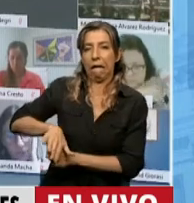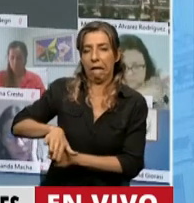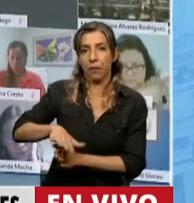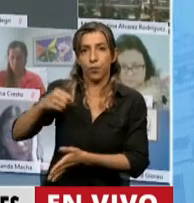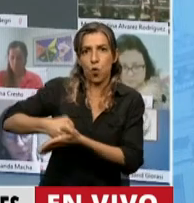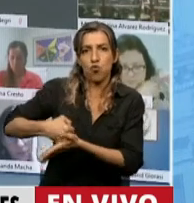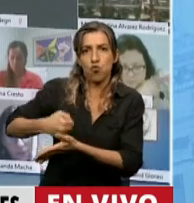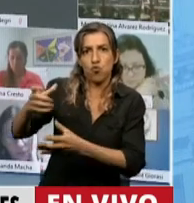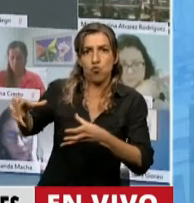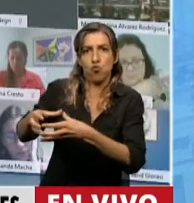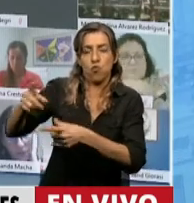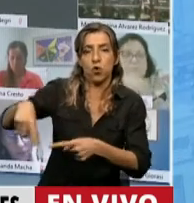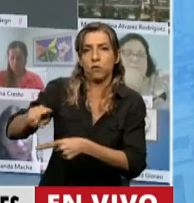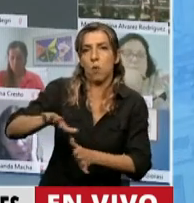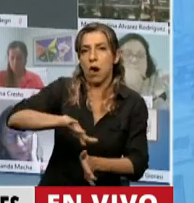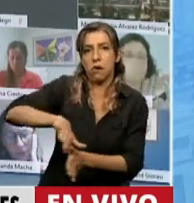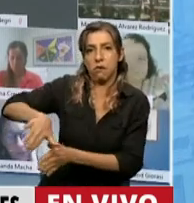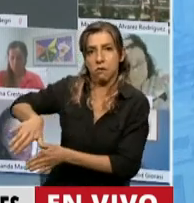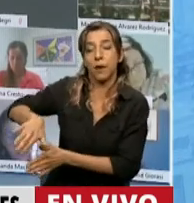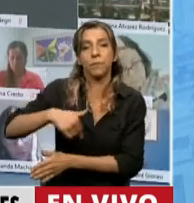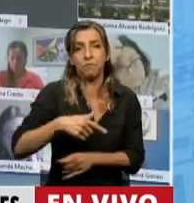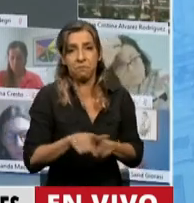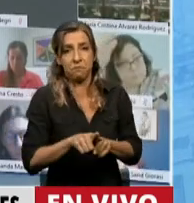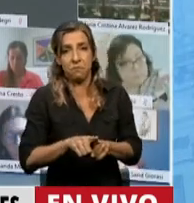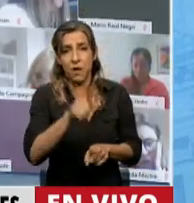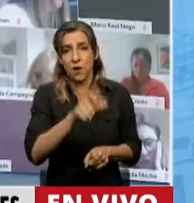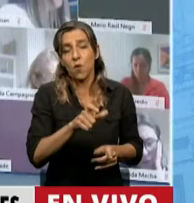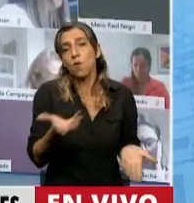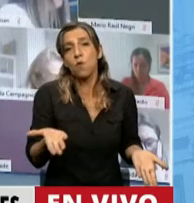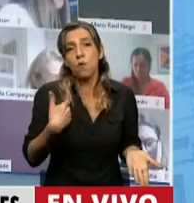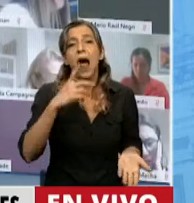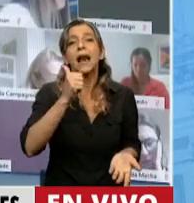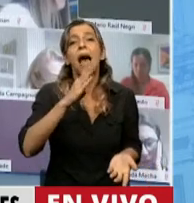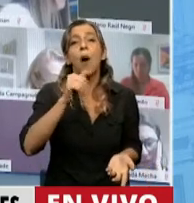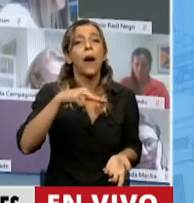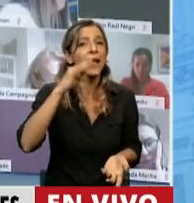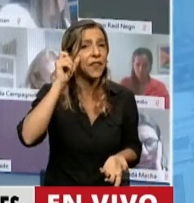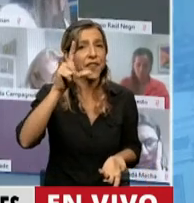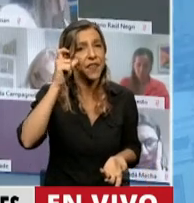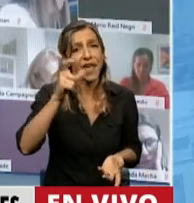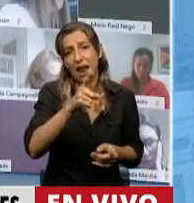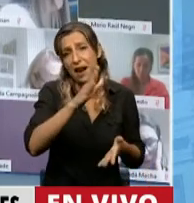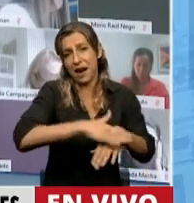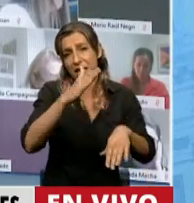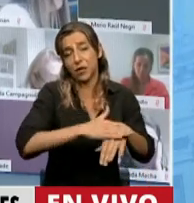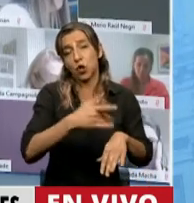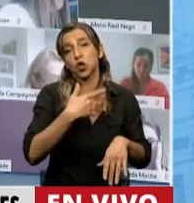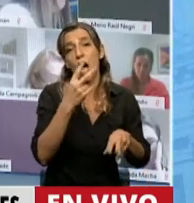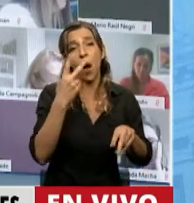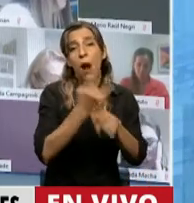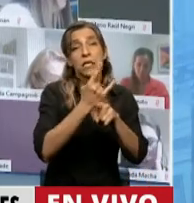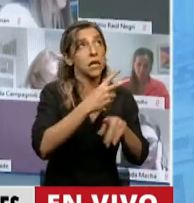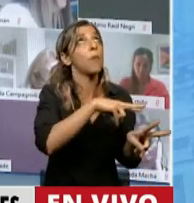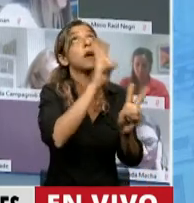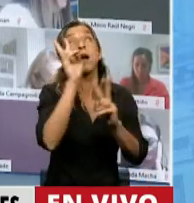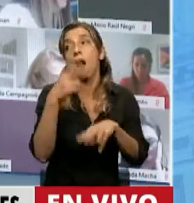que efectivamente el Ministro de Ambiente, Juan Cabandié, que es responsable de todo esto que viene ocurriendo y de mirar para otro lado y de no